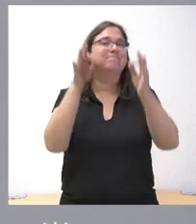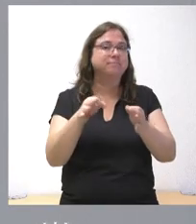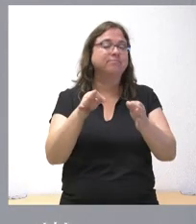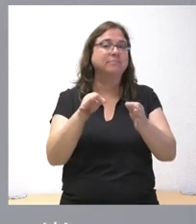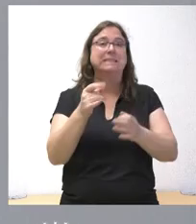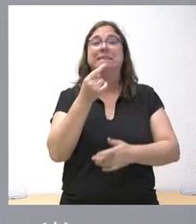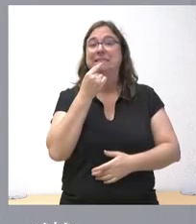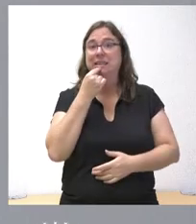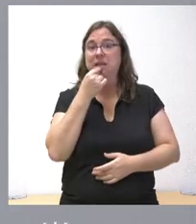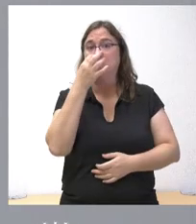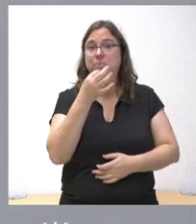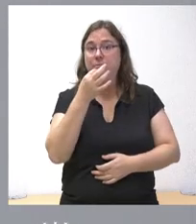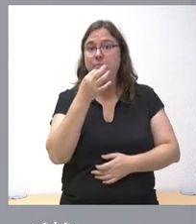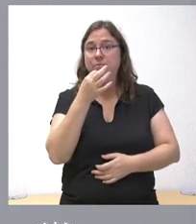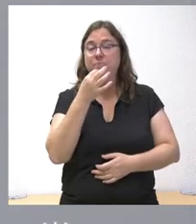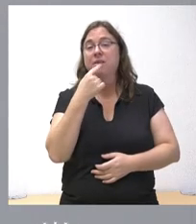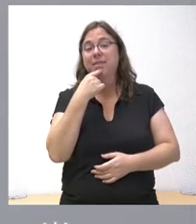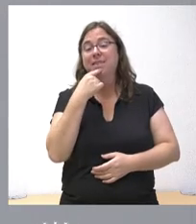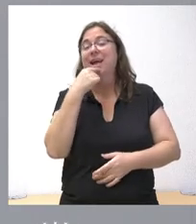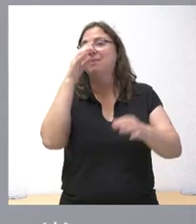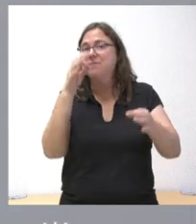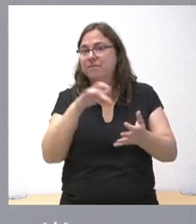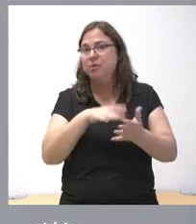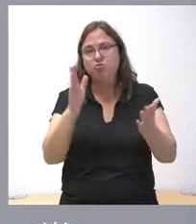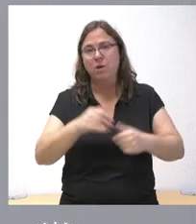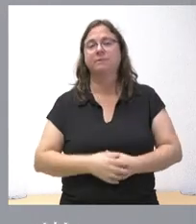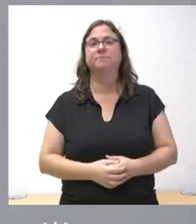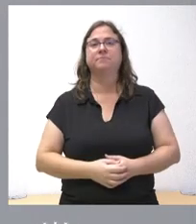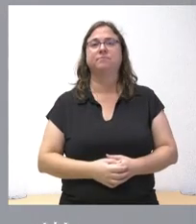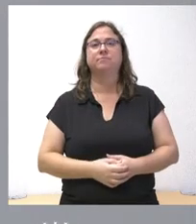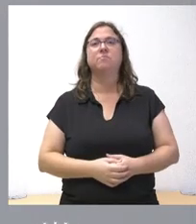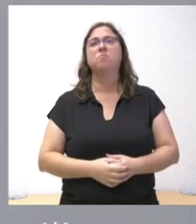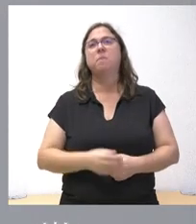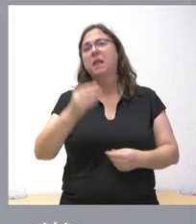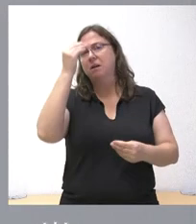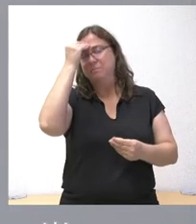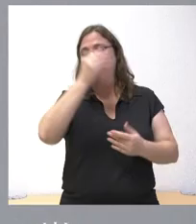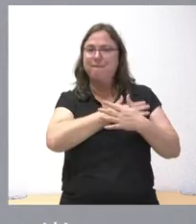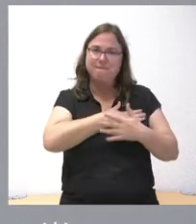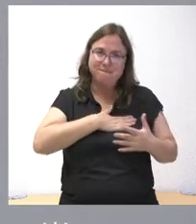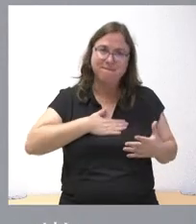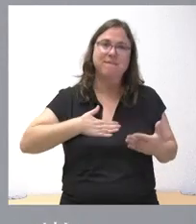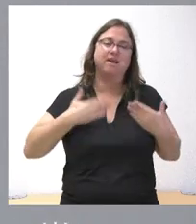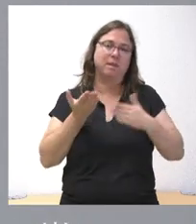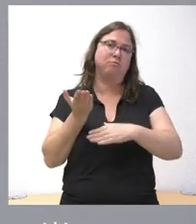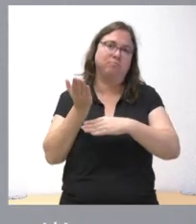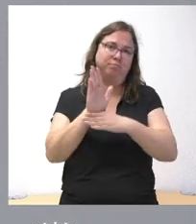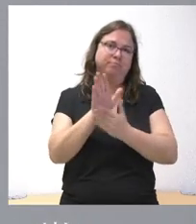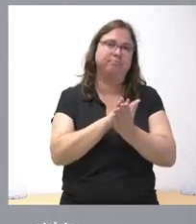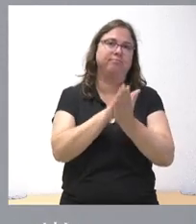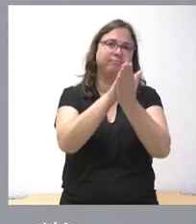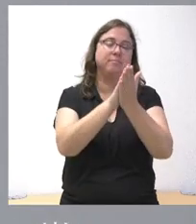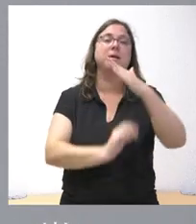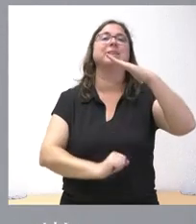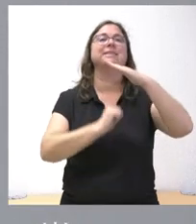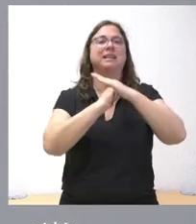daremos, que el día todavía no la tenemos fijado. Pero, lógicamente, cuenten con nuestra voluntad de presentar tanto el techo